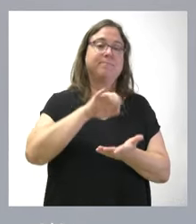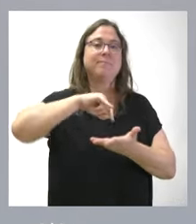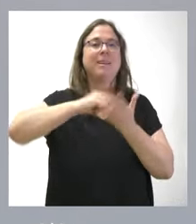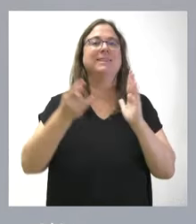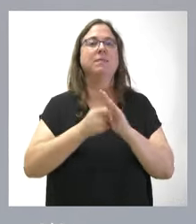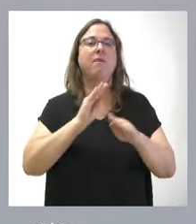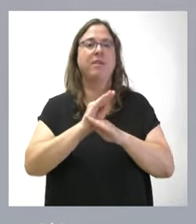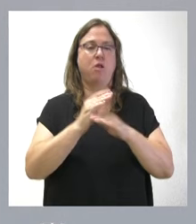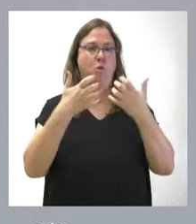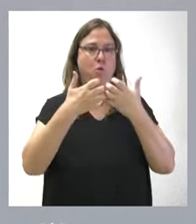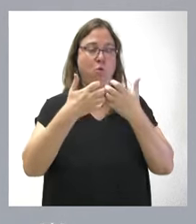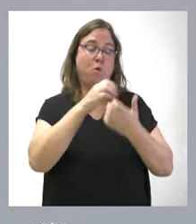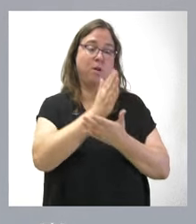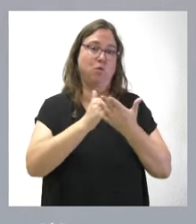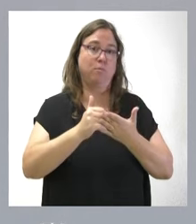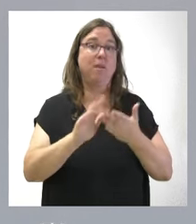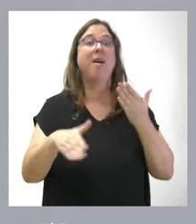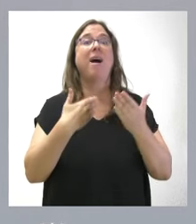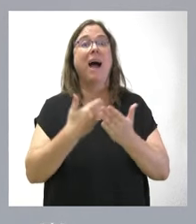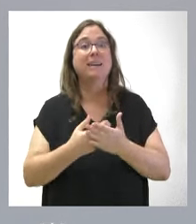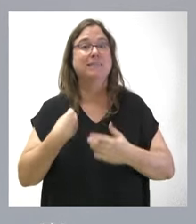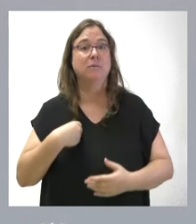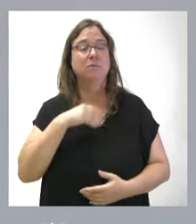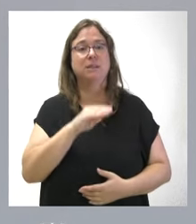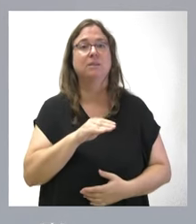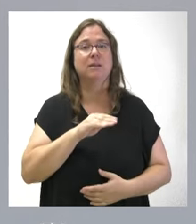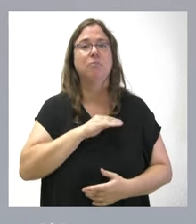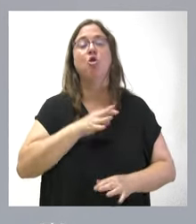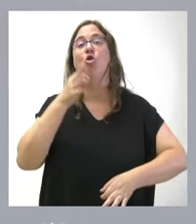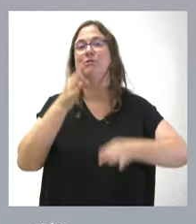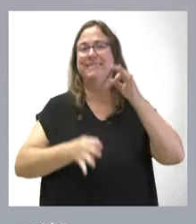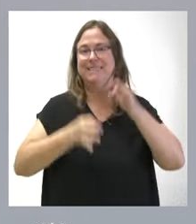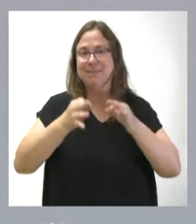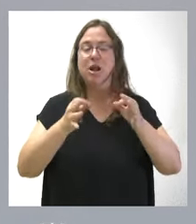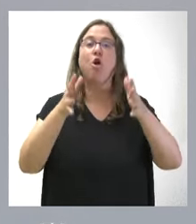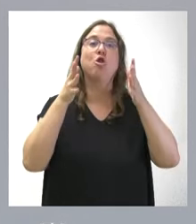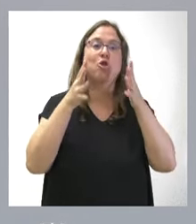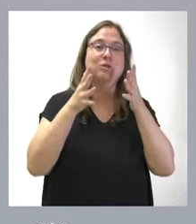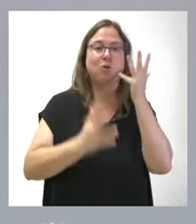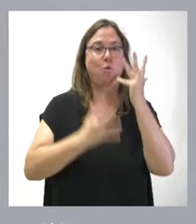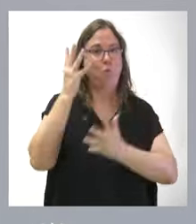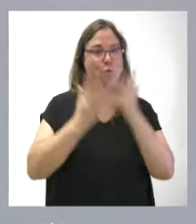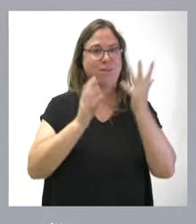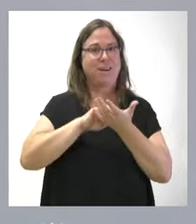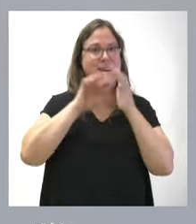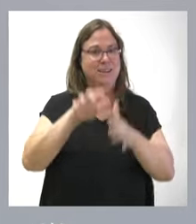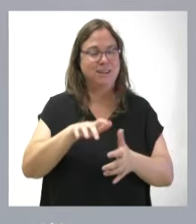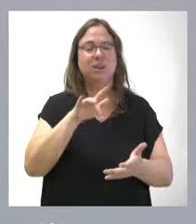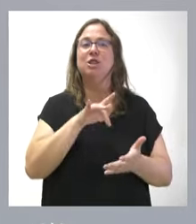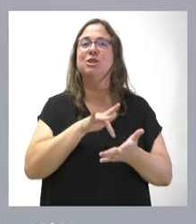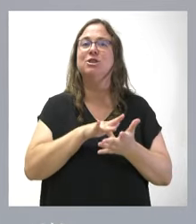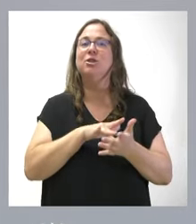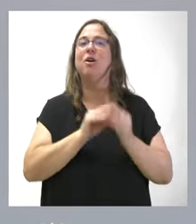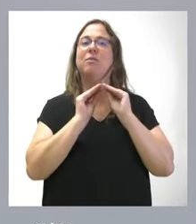financiación autonómica. Incluso el propio Tribunal o el Consejo de Cuentas de Castilla y León ha establecido